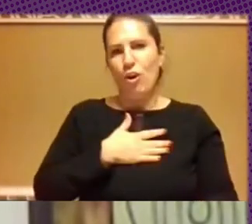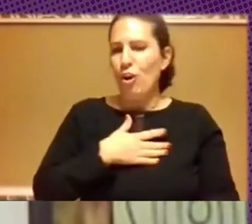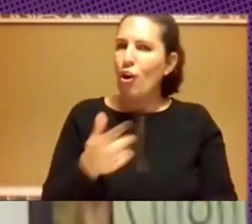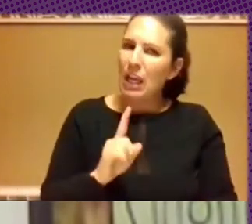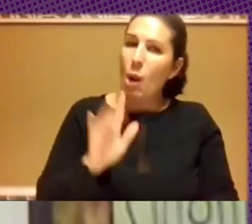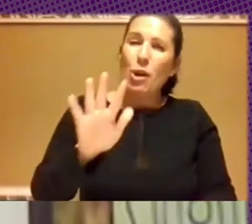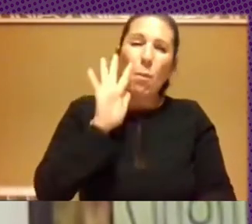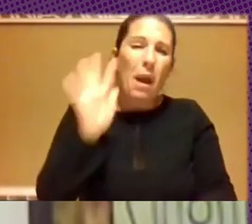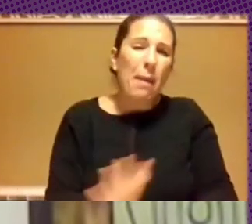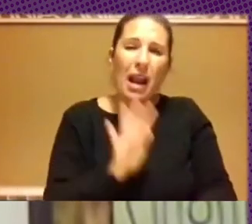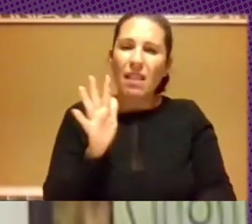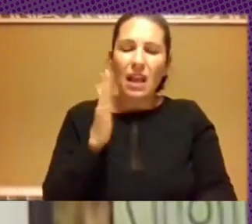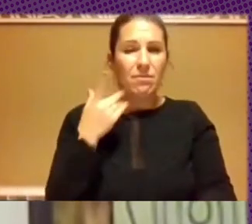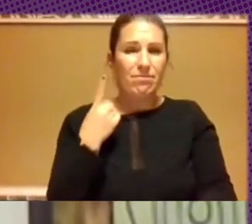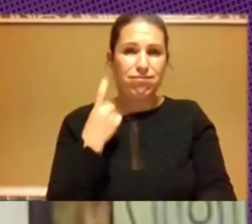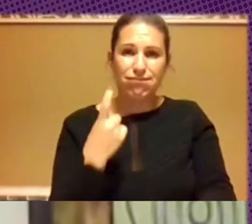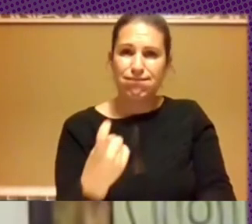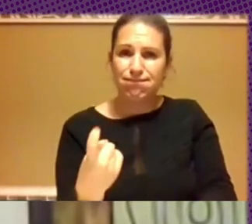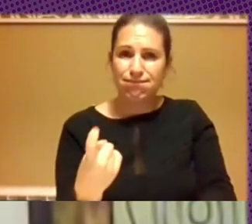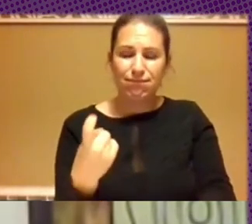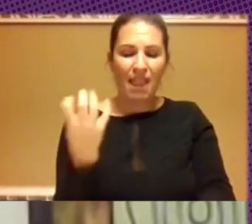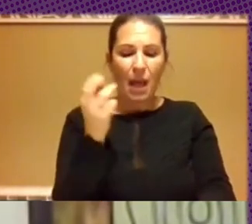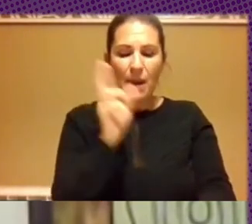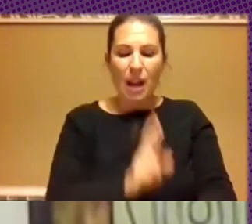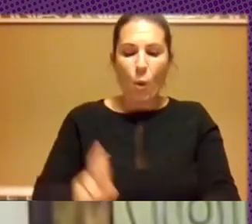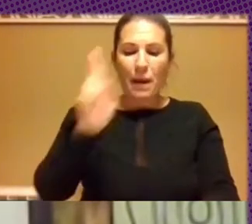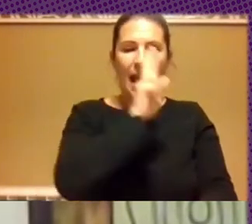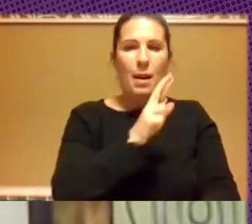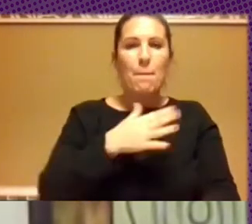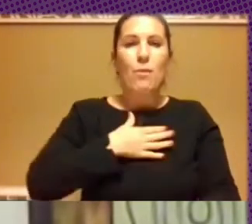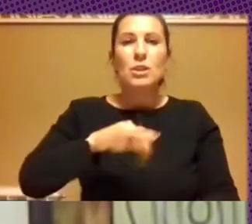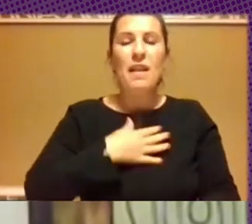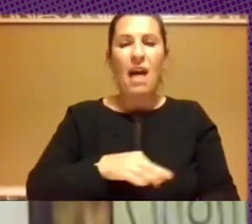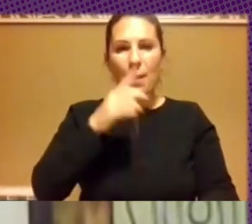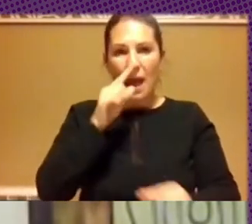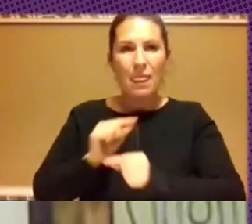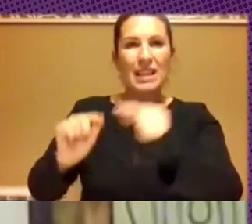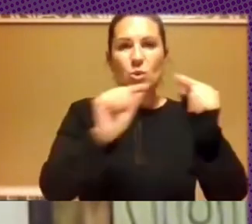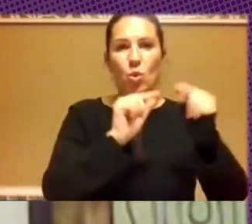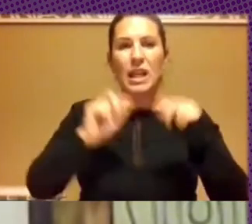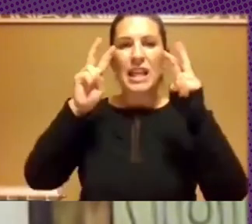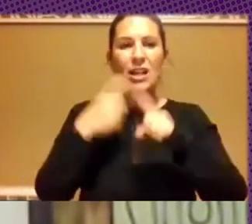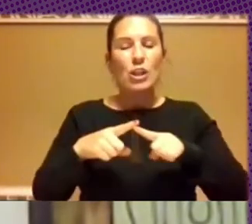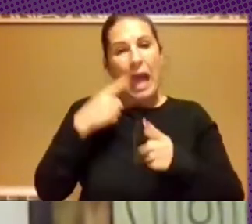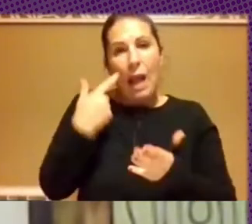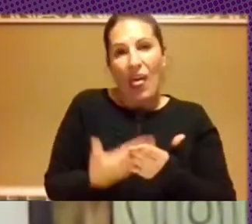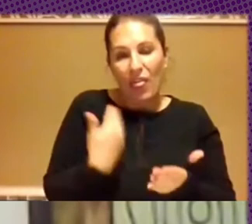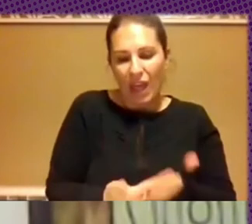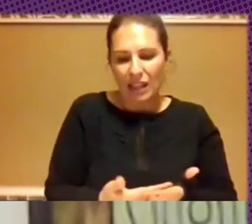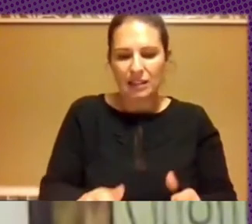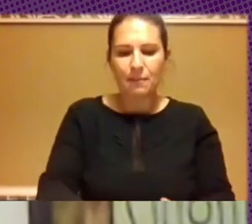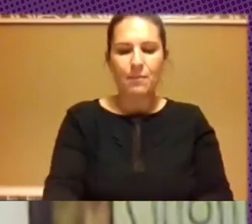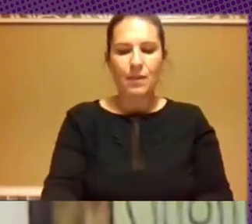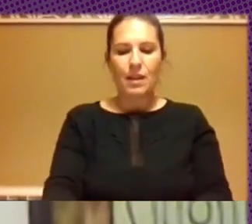parece que es indispensable que recuperemos la posibilidad de discutir sobre evidencias repetir